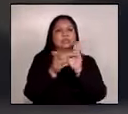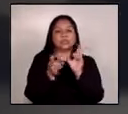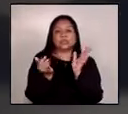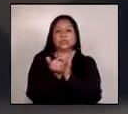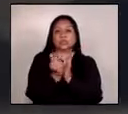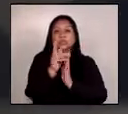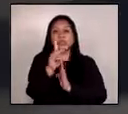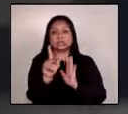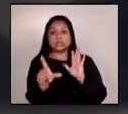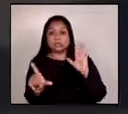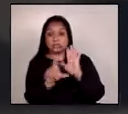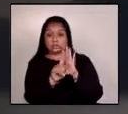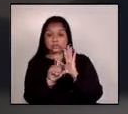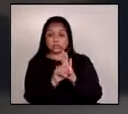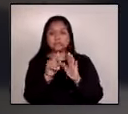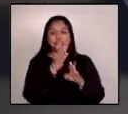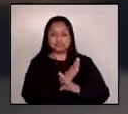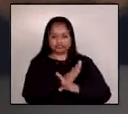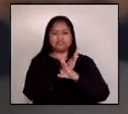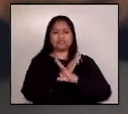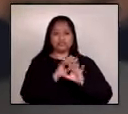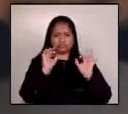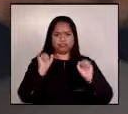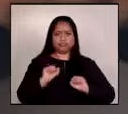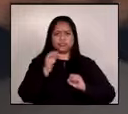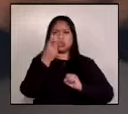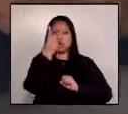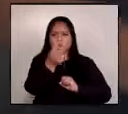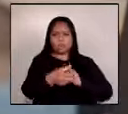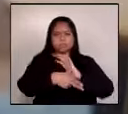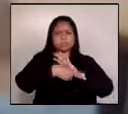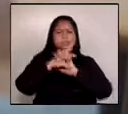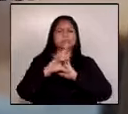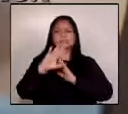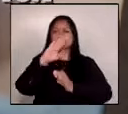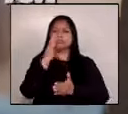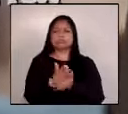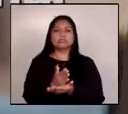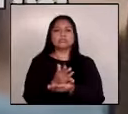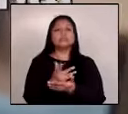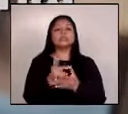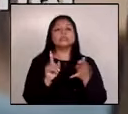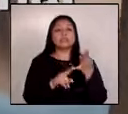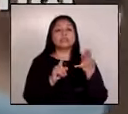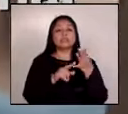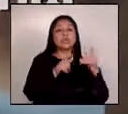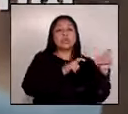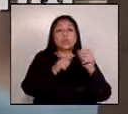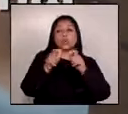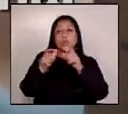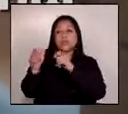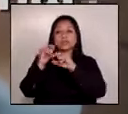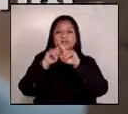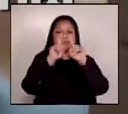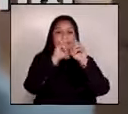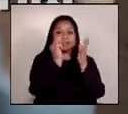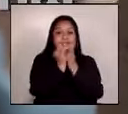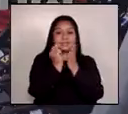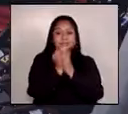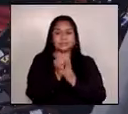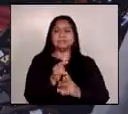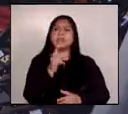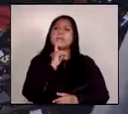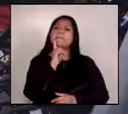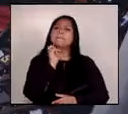legales que garanticen que dichos actos nunca vuelvan a ocurrir coordinación interinstitucional mejorando la efectividad